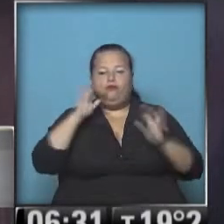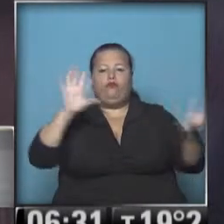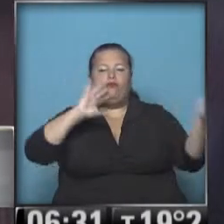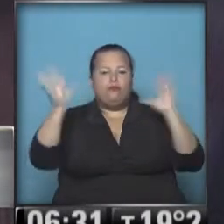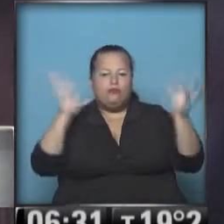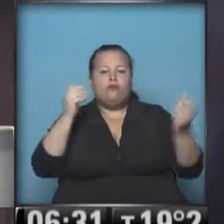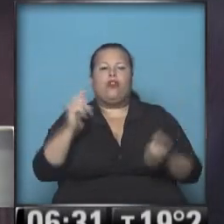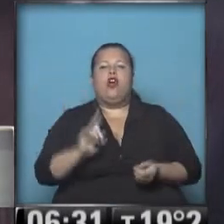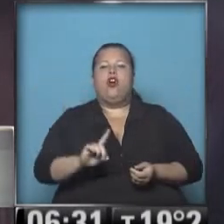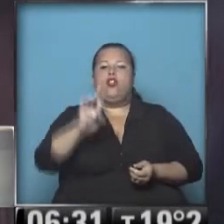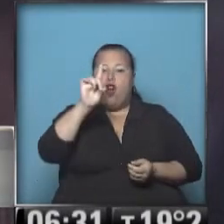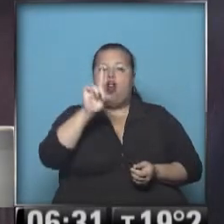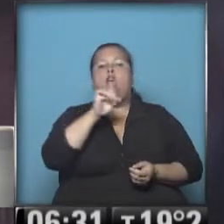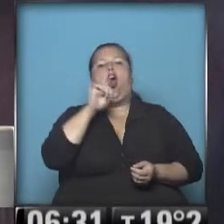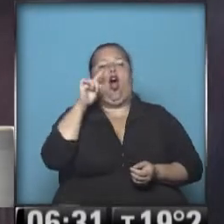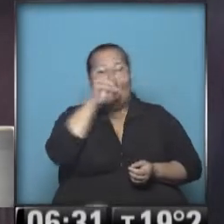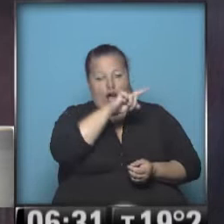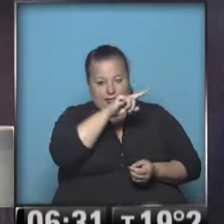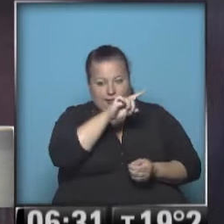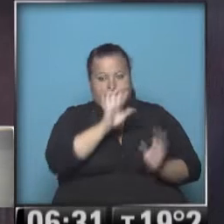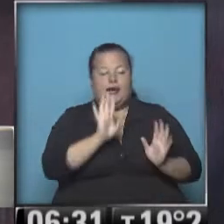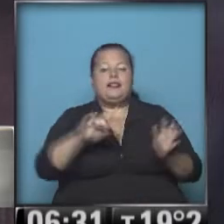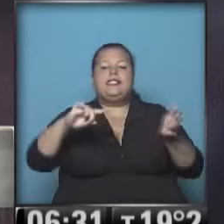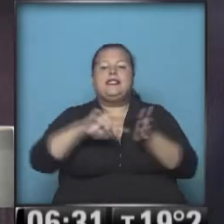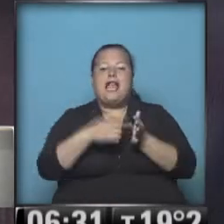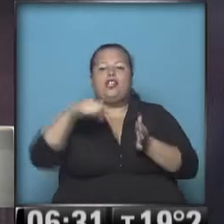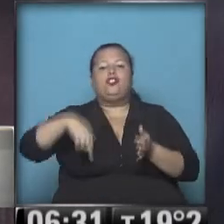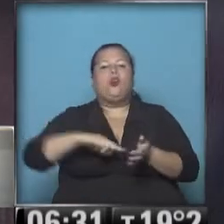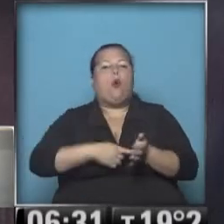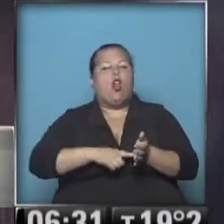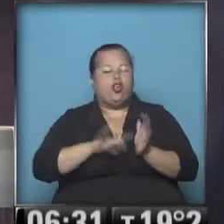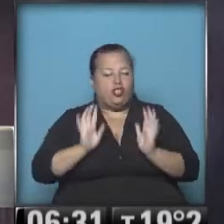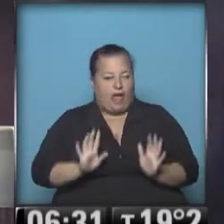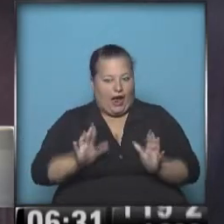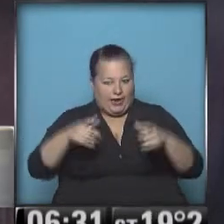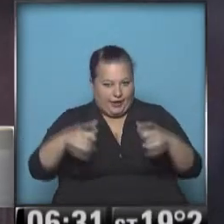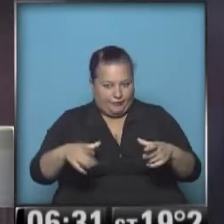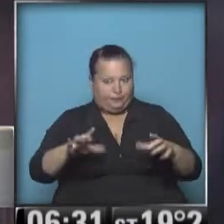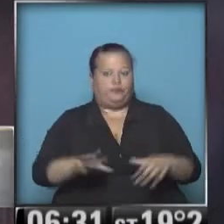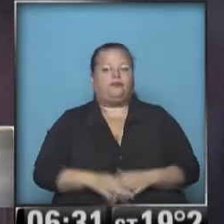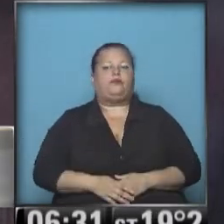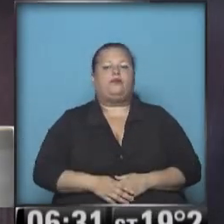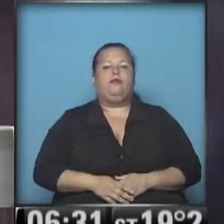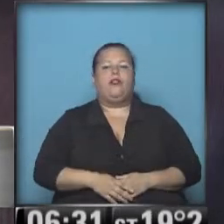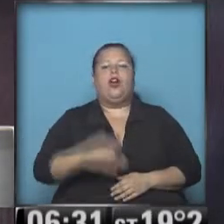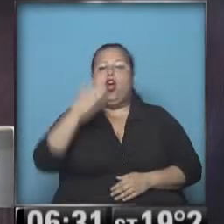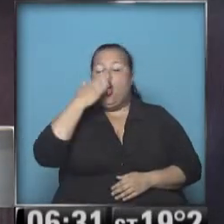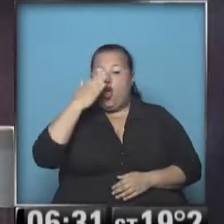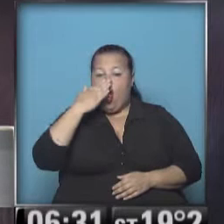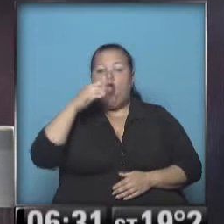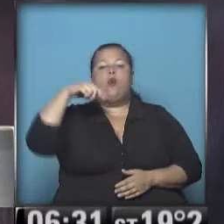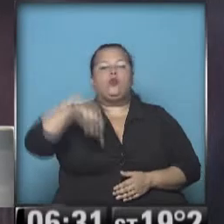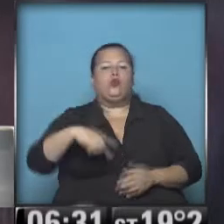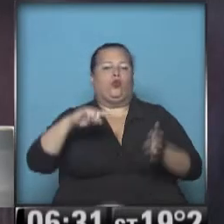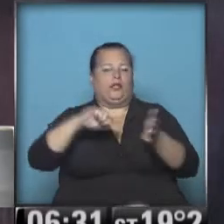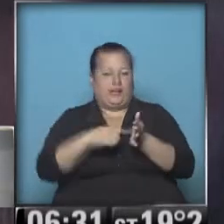cubriendo el noroeste y el centro de la provincia de Buenos Aires. Sur y centro